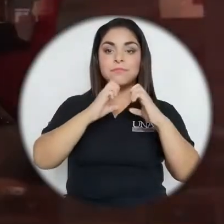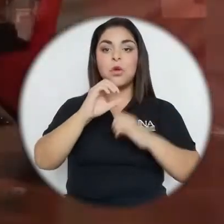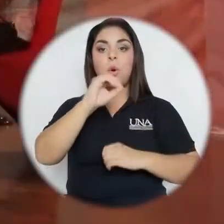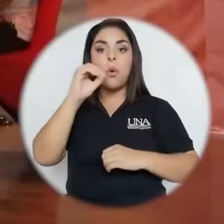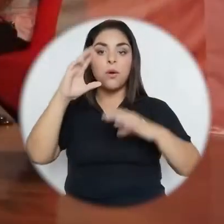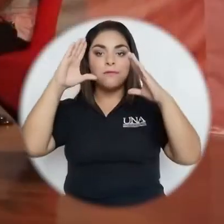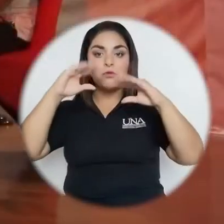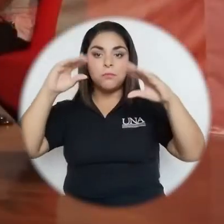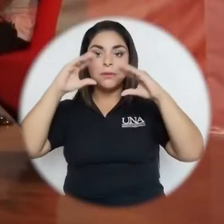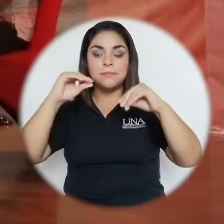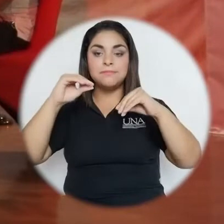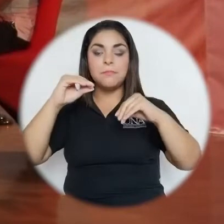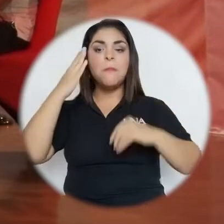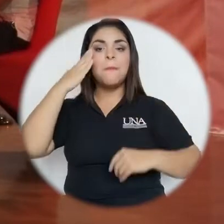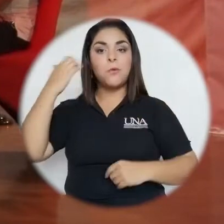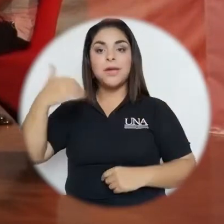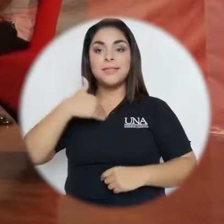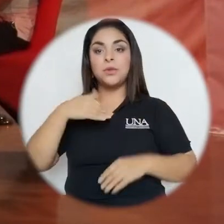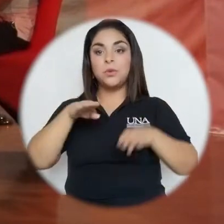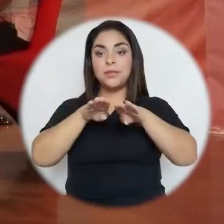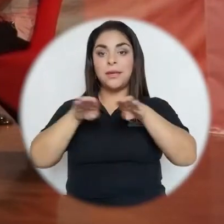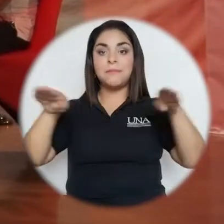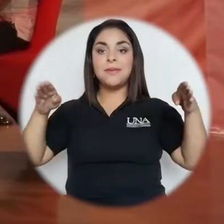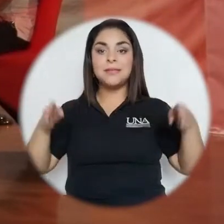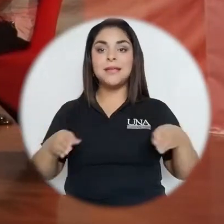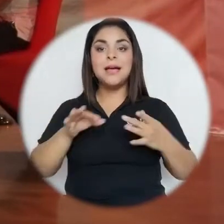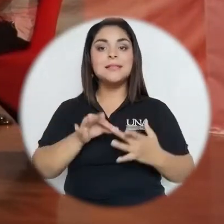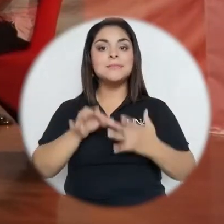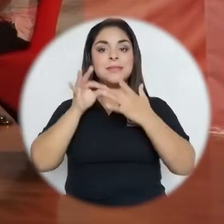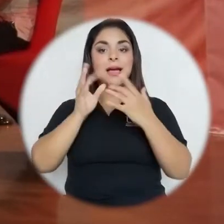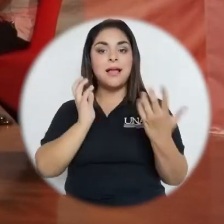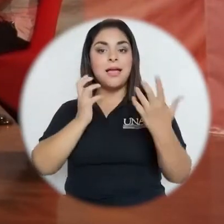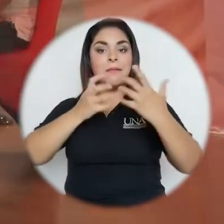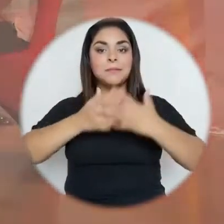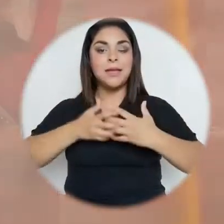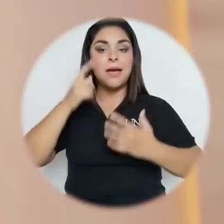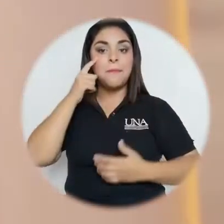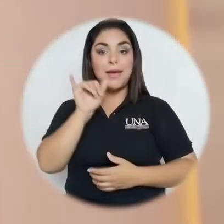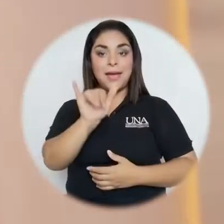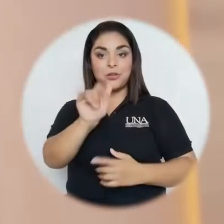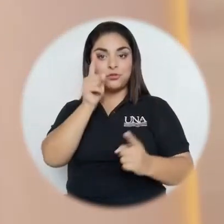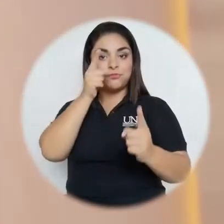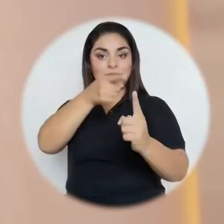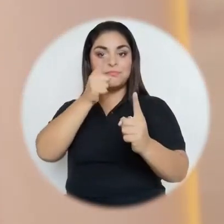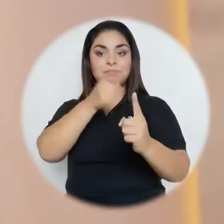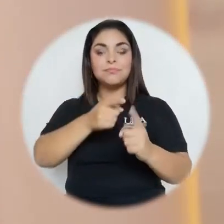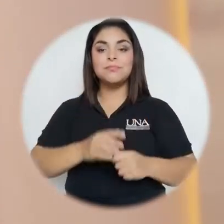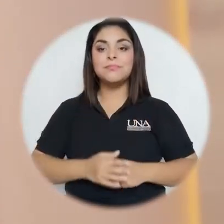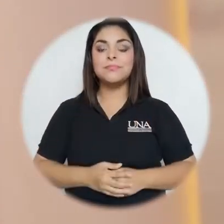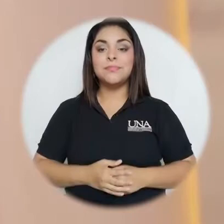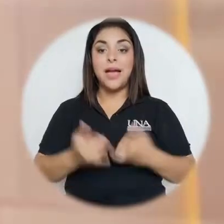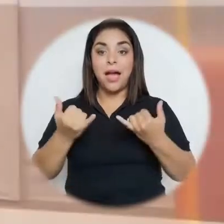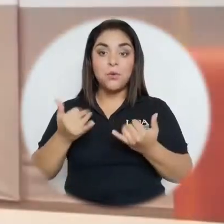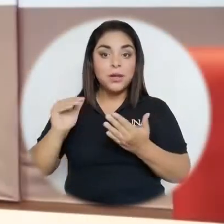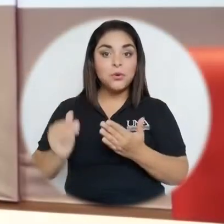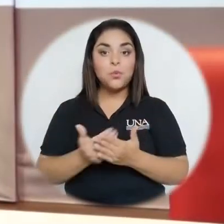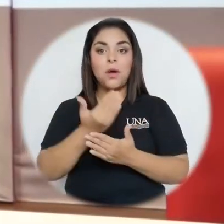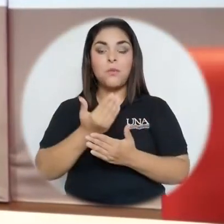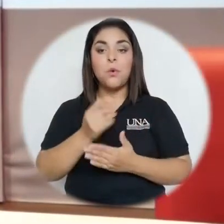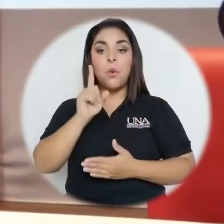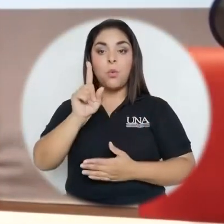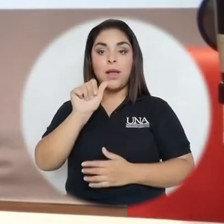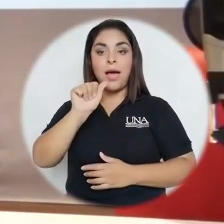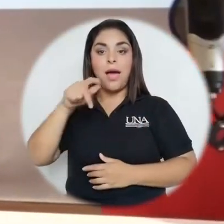informativos, por lo que cuenta con una mesa especialmente adaptada para estos fines. Como novedad, mediante una